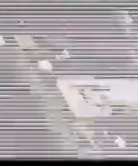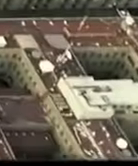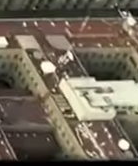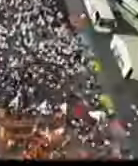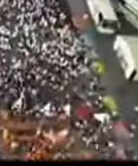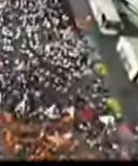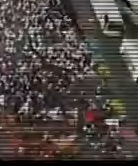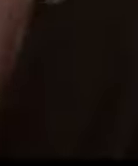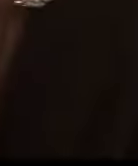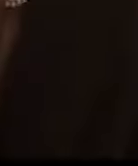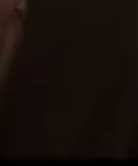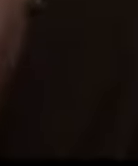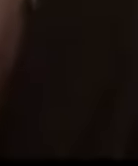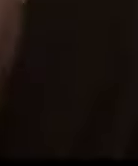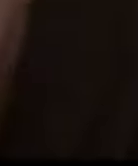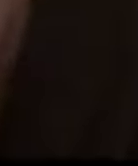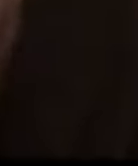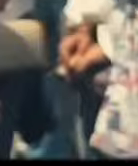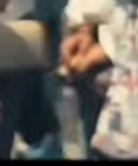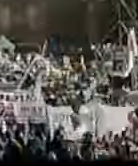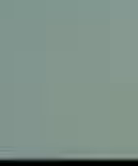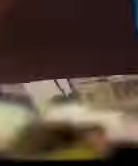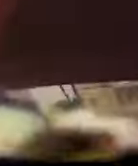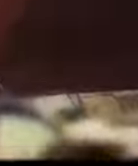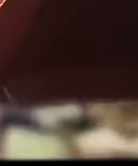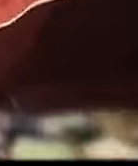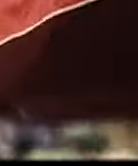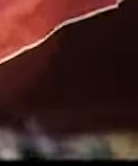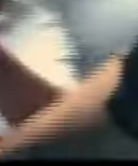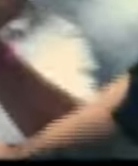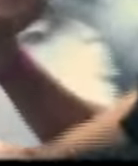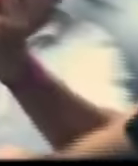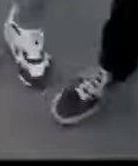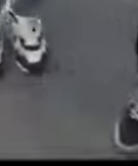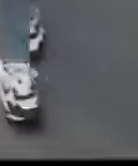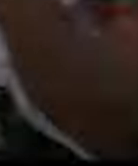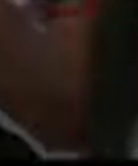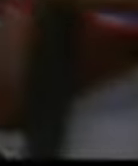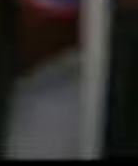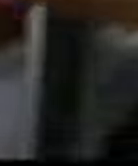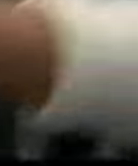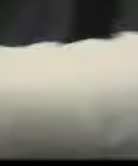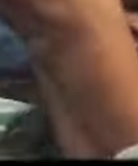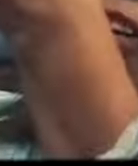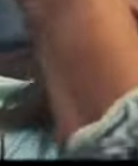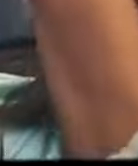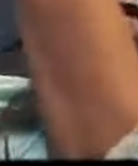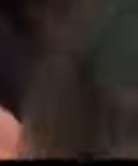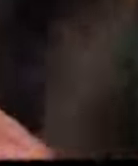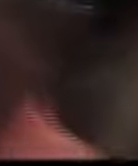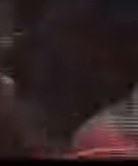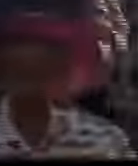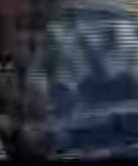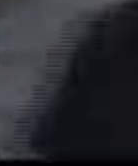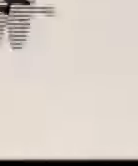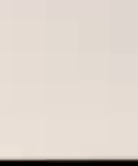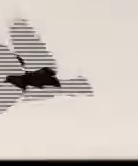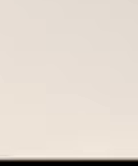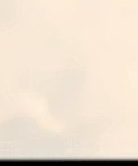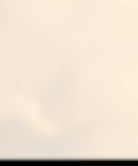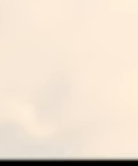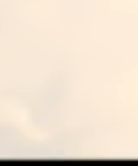vamos a seguir y avanzar con la transformación